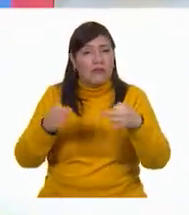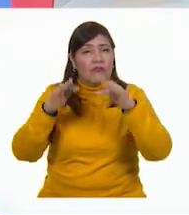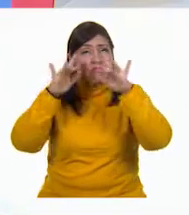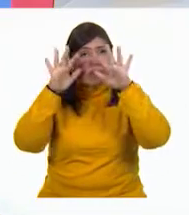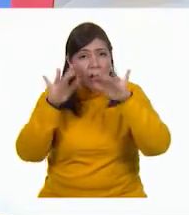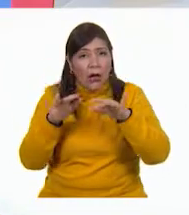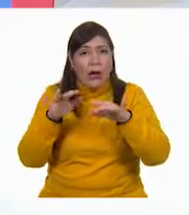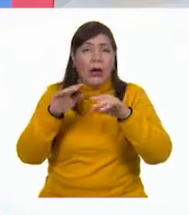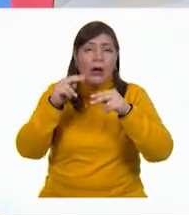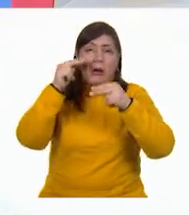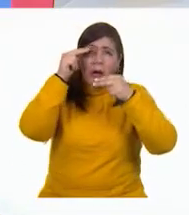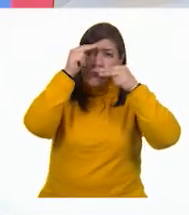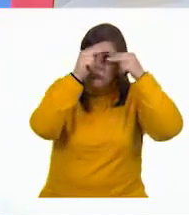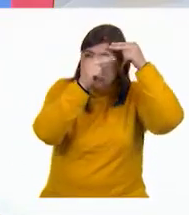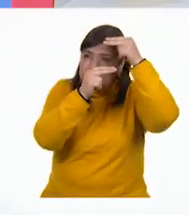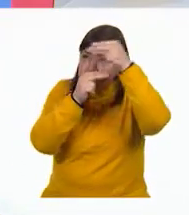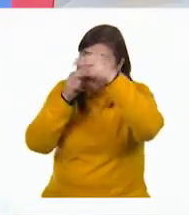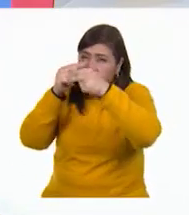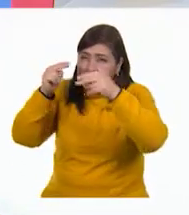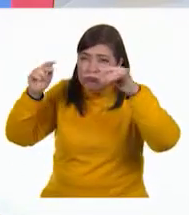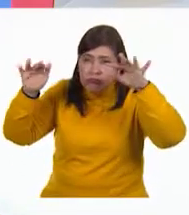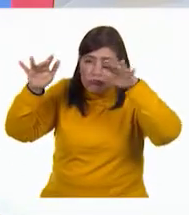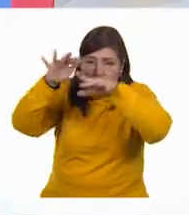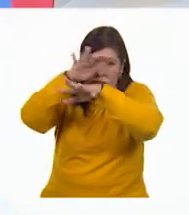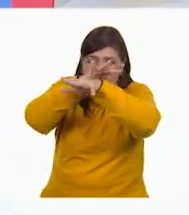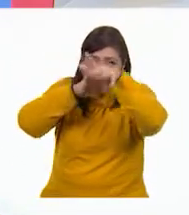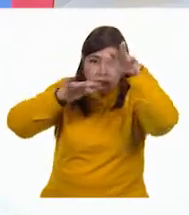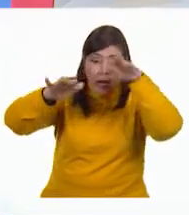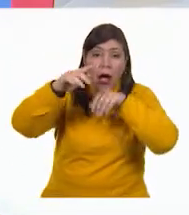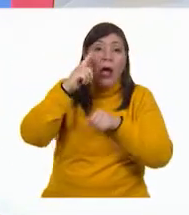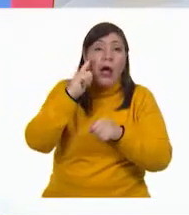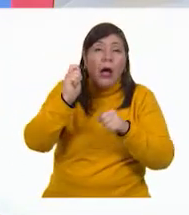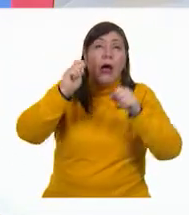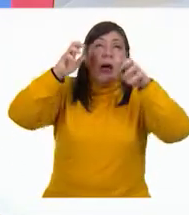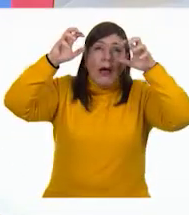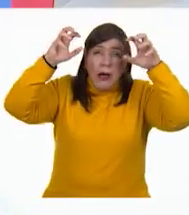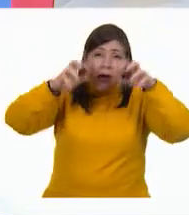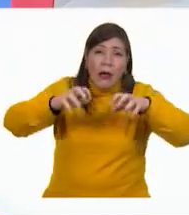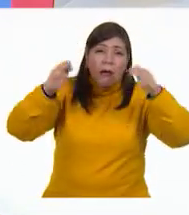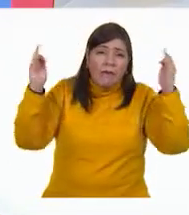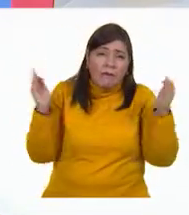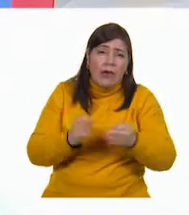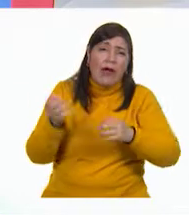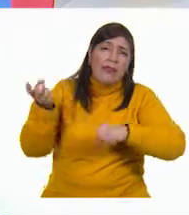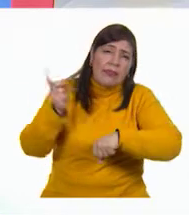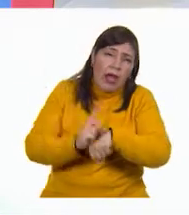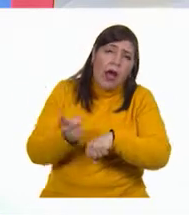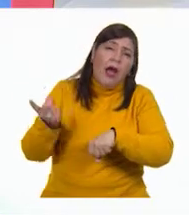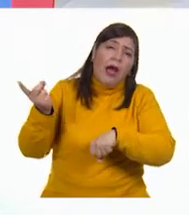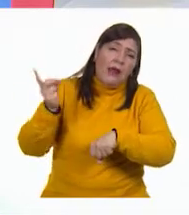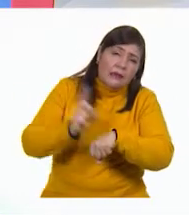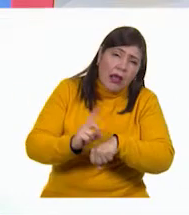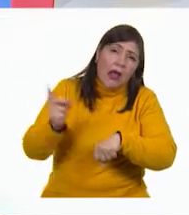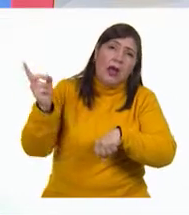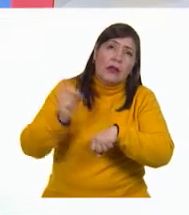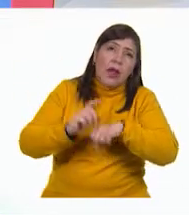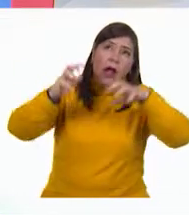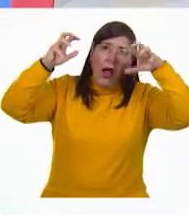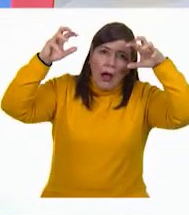comenzó a cubrir la ciudad y una lluvia helada caía todos los días. Un día